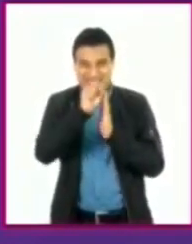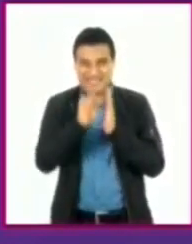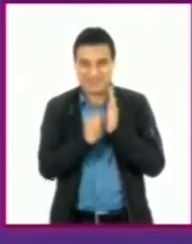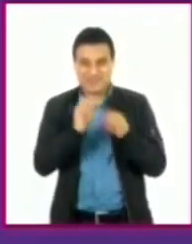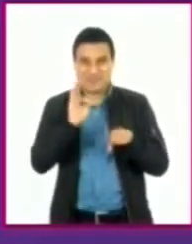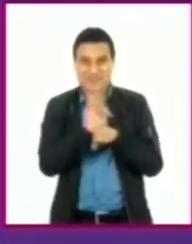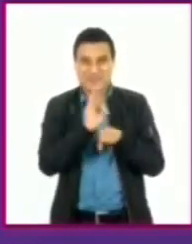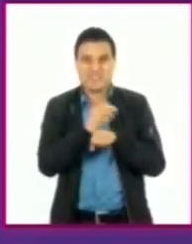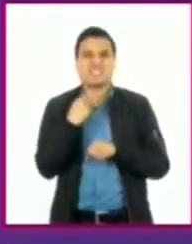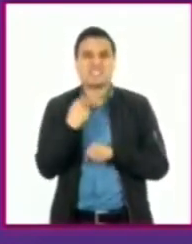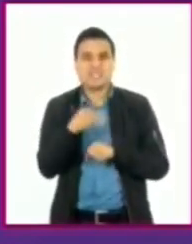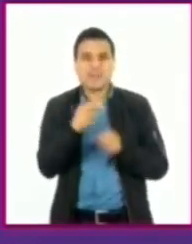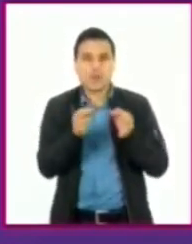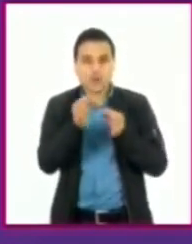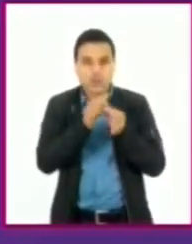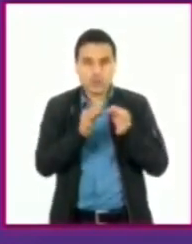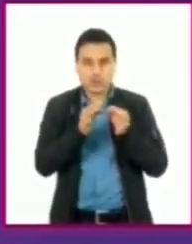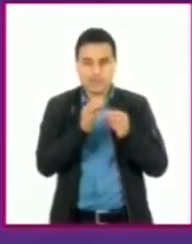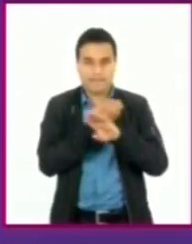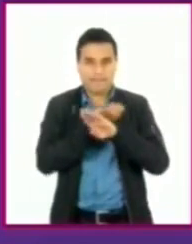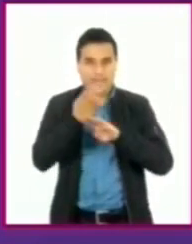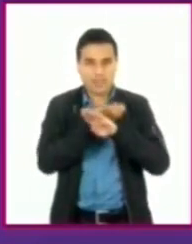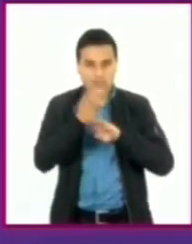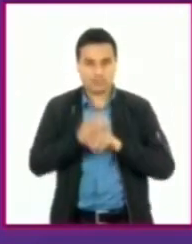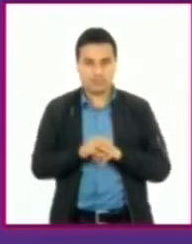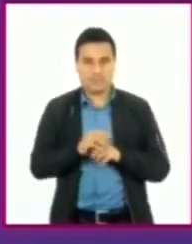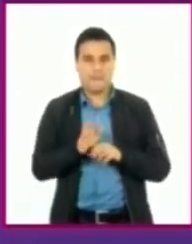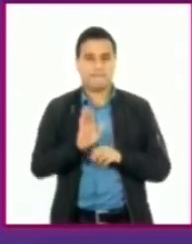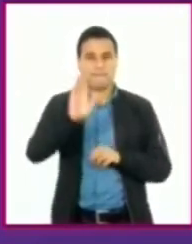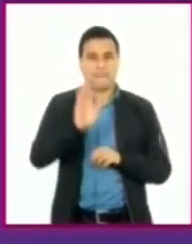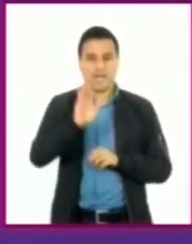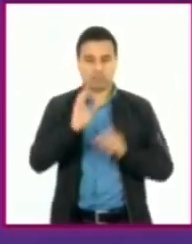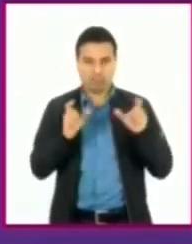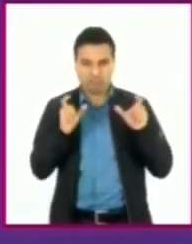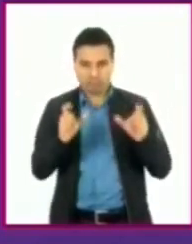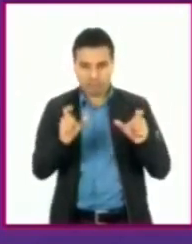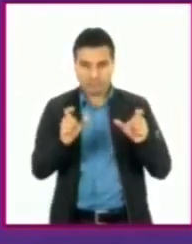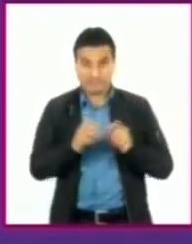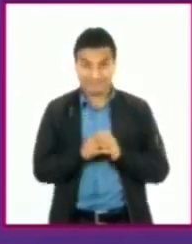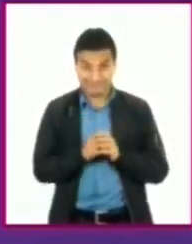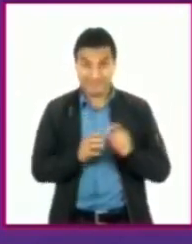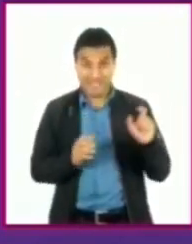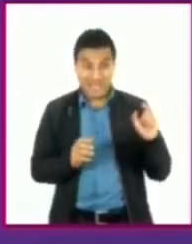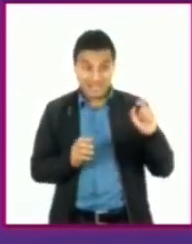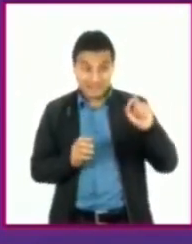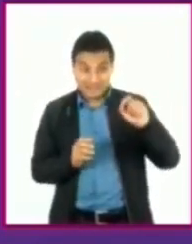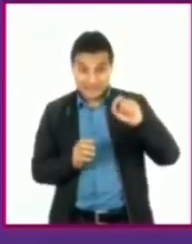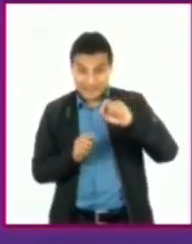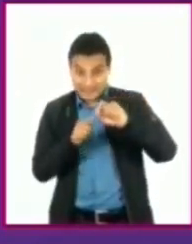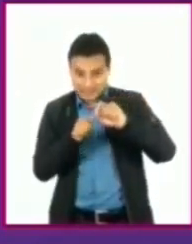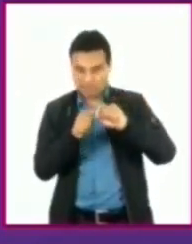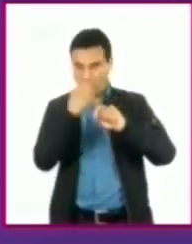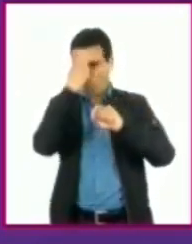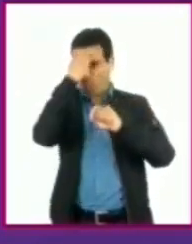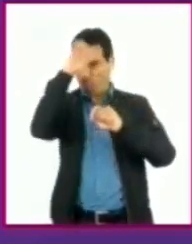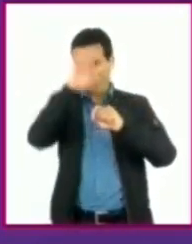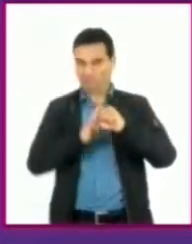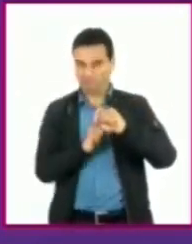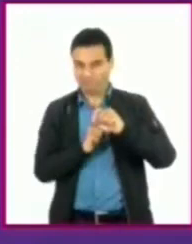llamados glóbulos blancos, actúan como guardias y lo reconocen como una célula u organismo ajeno a nuestro cuerpo.